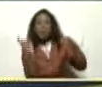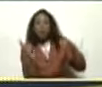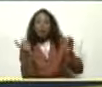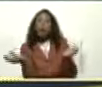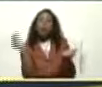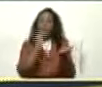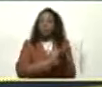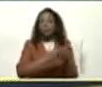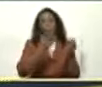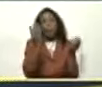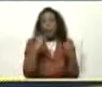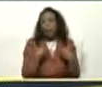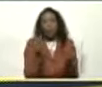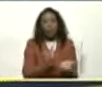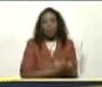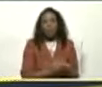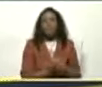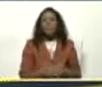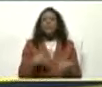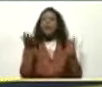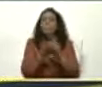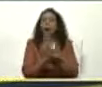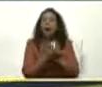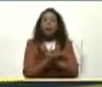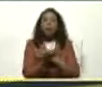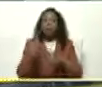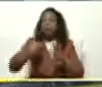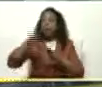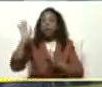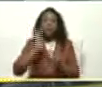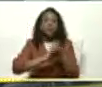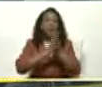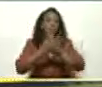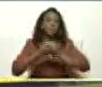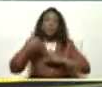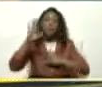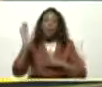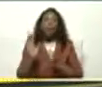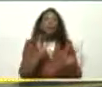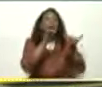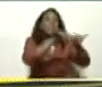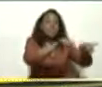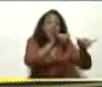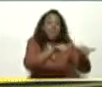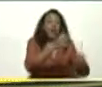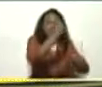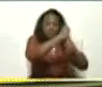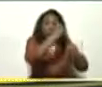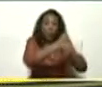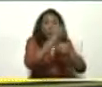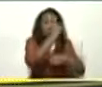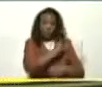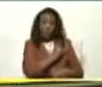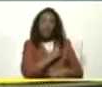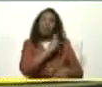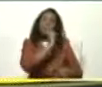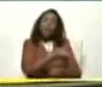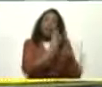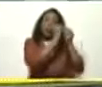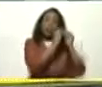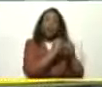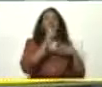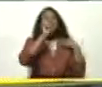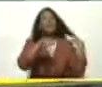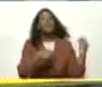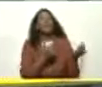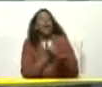no vuelve Claro ¿Y qué pasó con la brigada? Nunca volvió Así es Tiene que ser De la propia universidad De la propia universidad Y es el amor